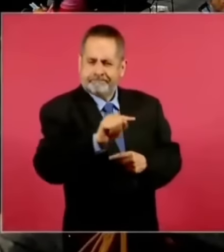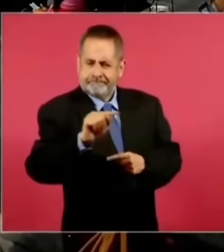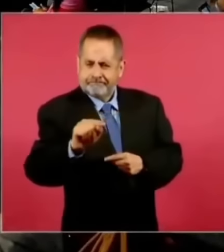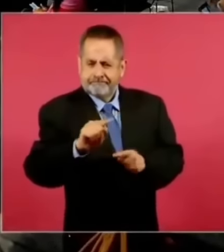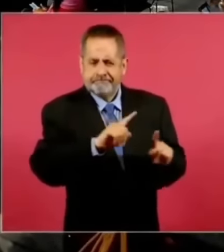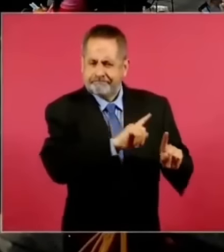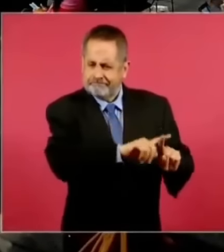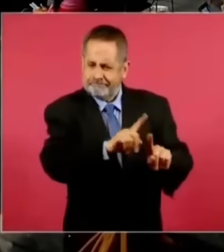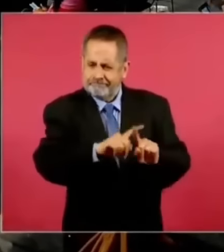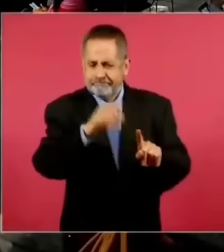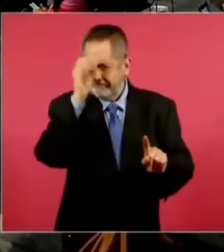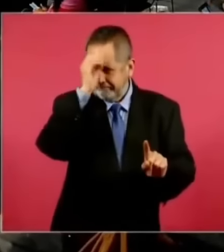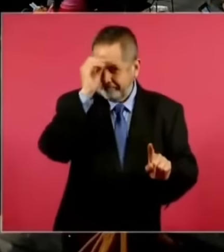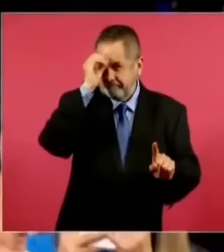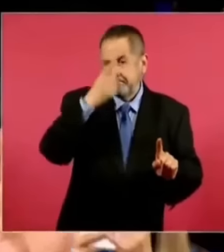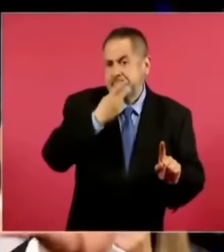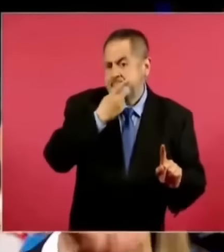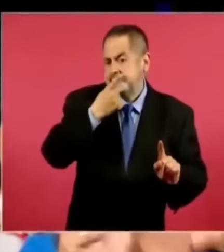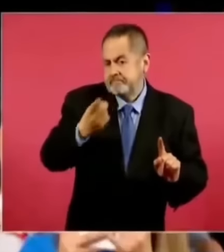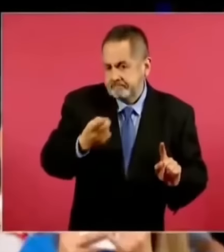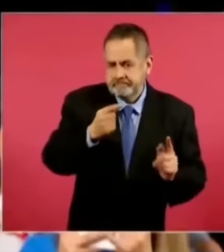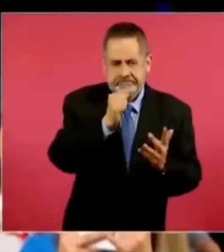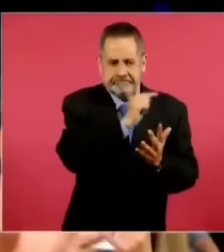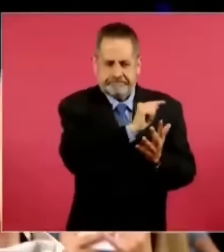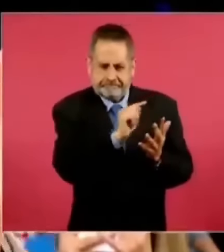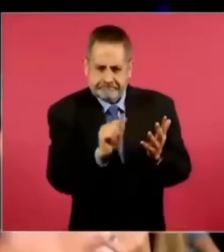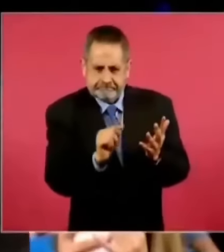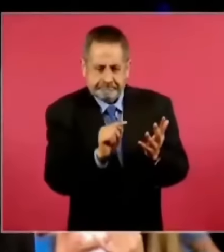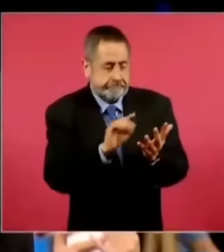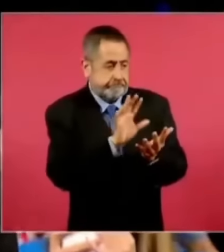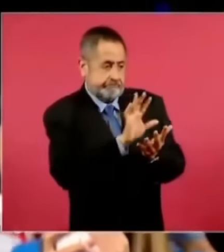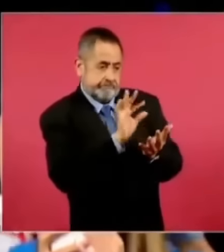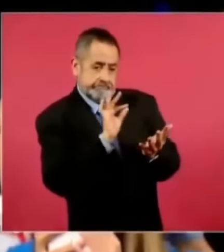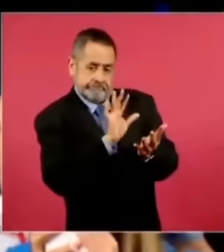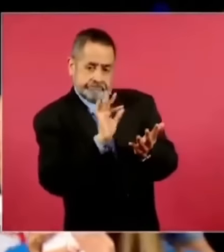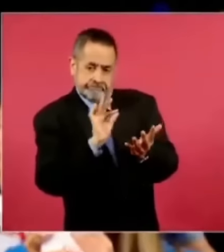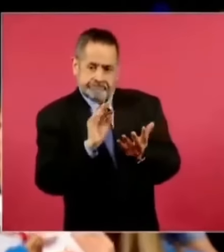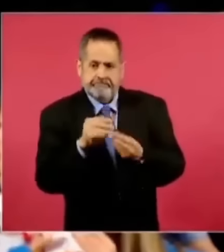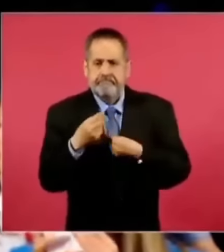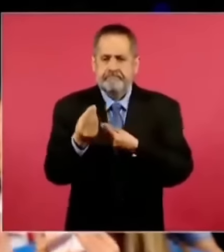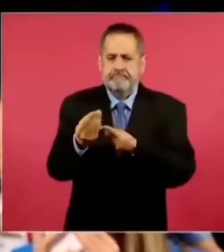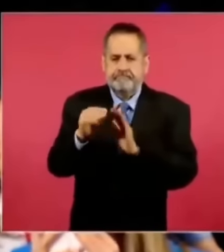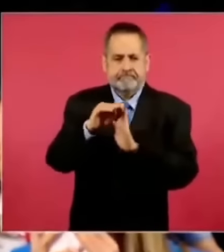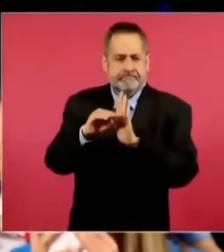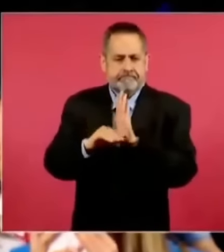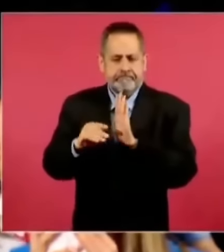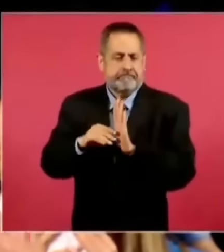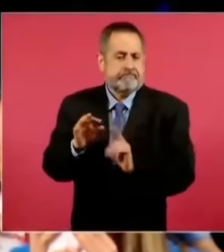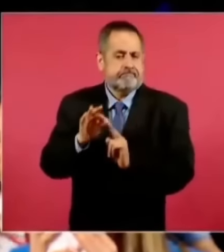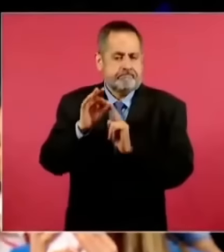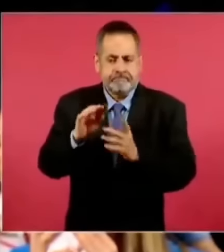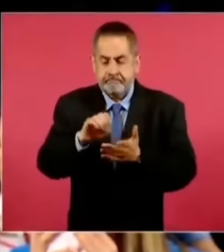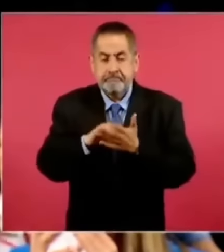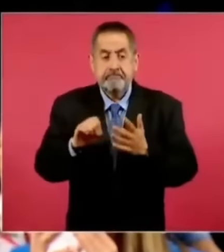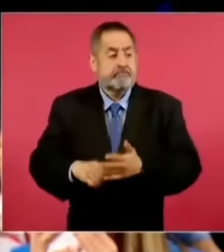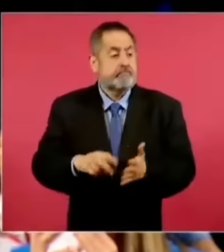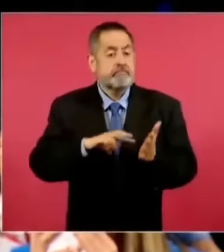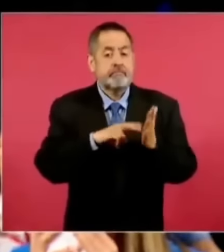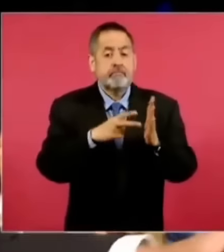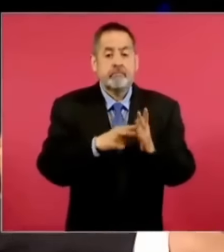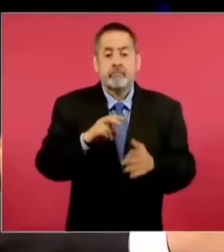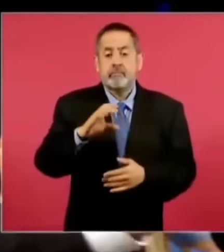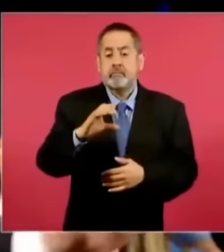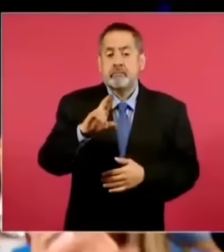actores políticos en el transcurso de estos días durante su gobierno. Primero quiero destacar que el ingeniero Cuauhtémoc